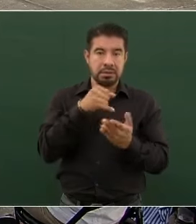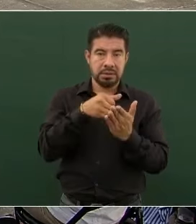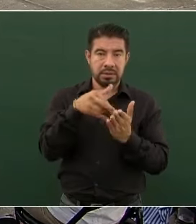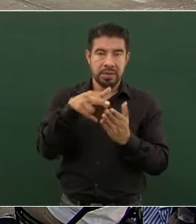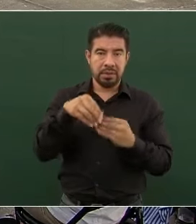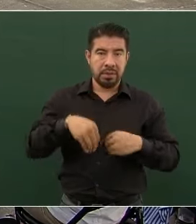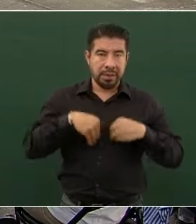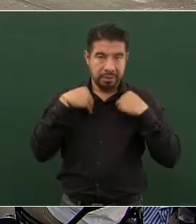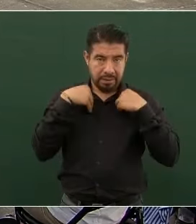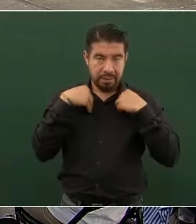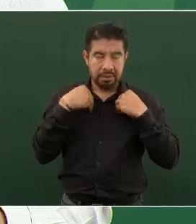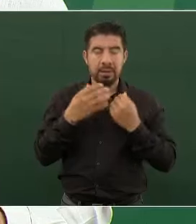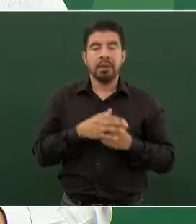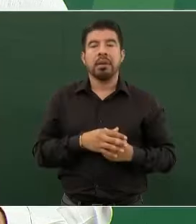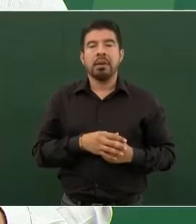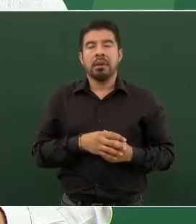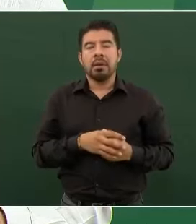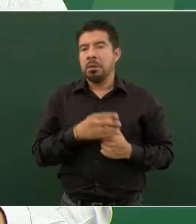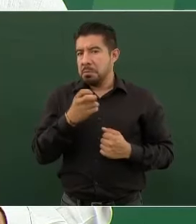hectáreas.